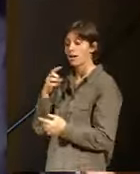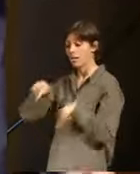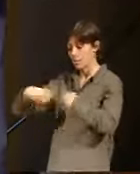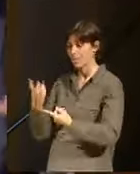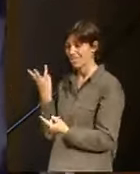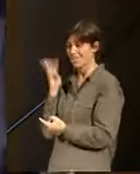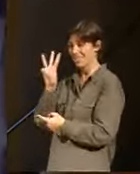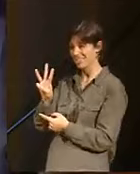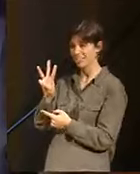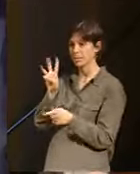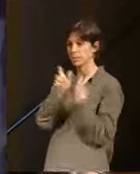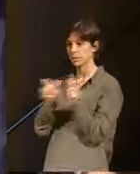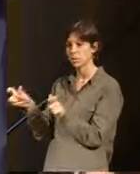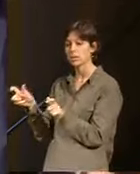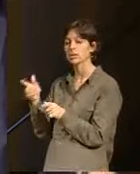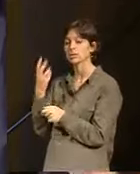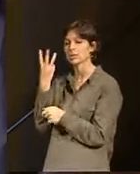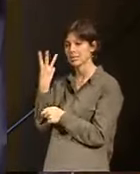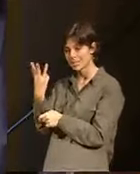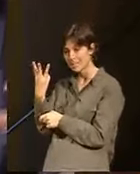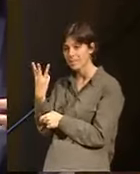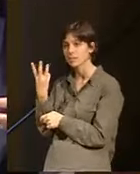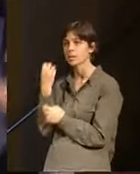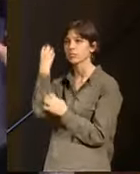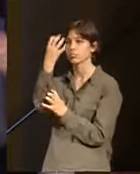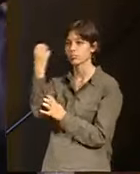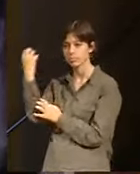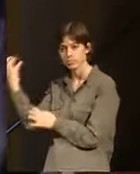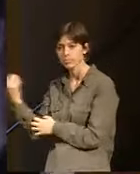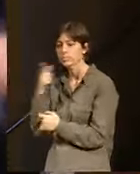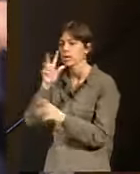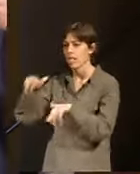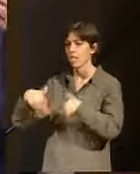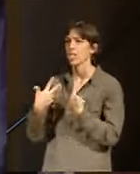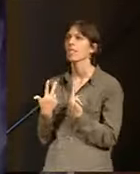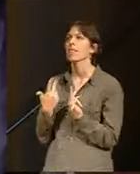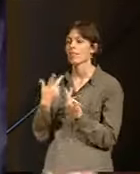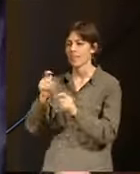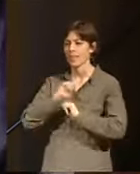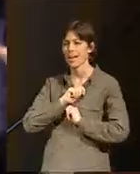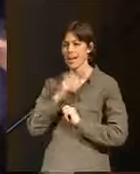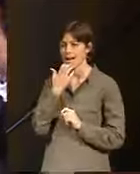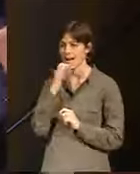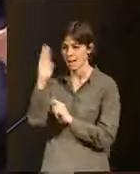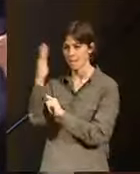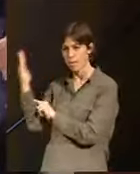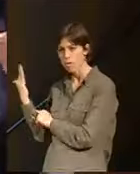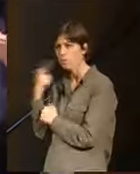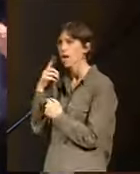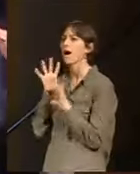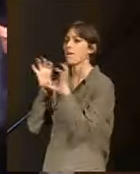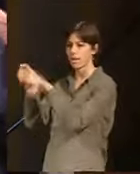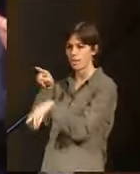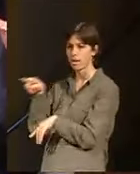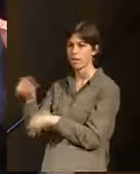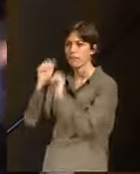que son de verdad un auténtico ejemplo y que nos sirvan a todos para efectivamente actuar y servir de ejemplo a todos los demás. Porque no hay que olvidar que la conducta humana es un poco